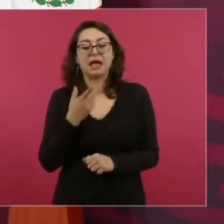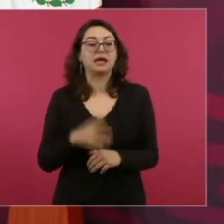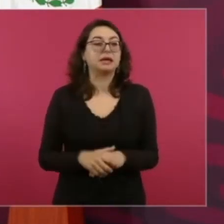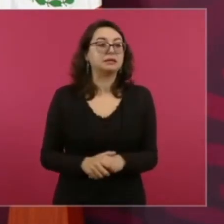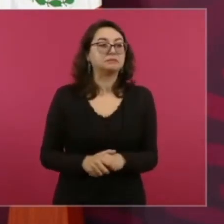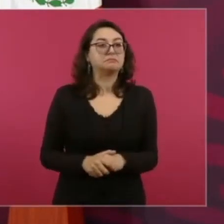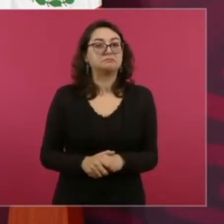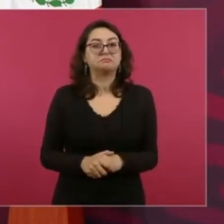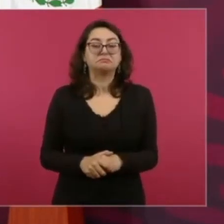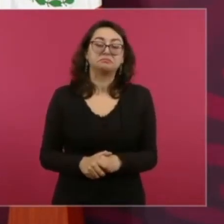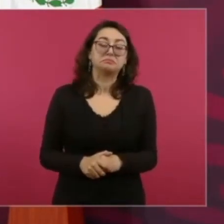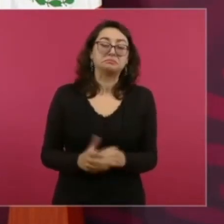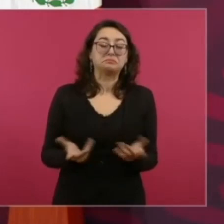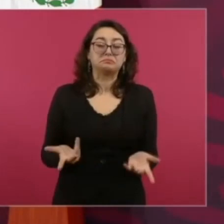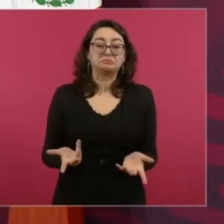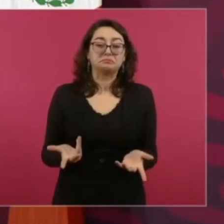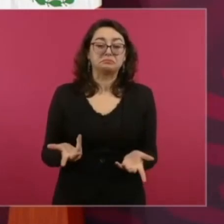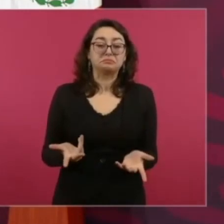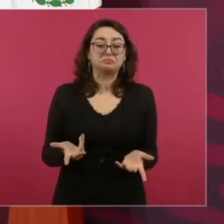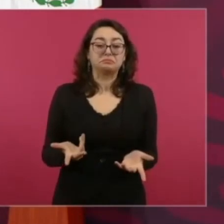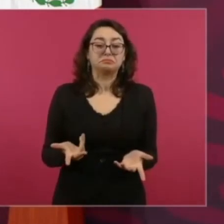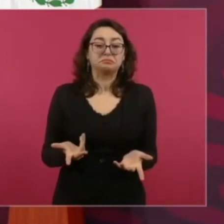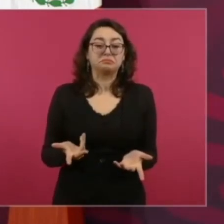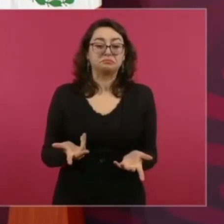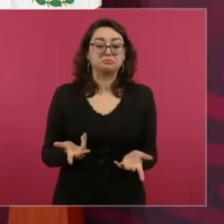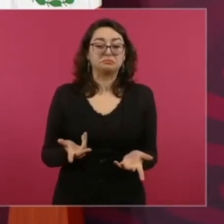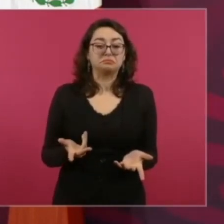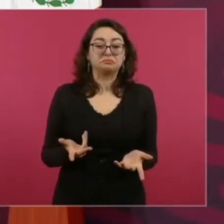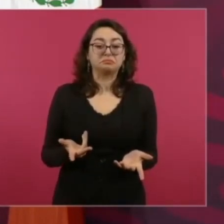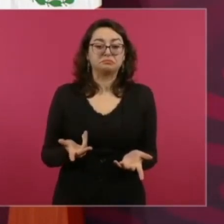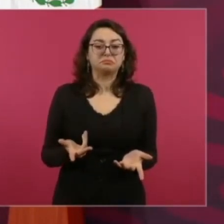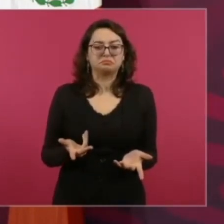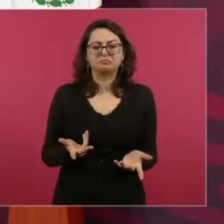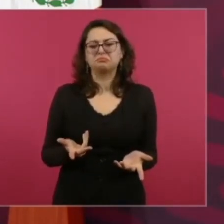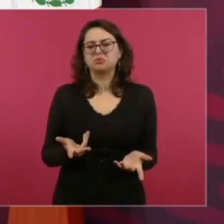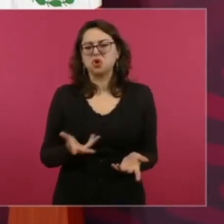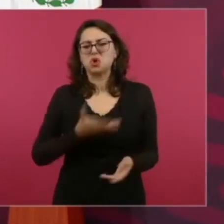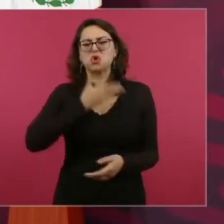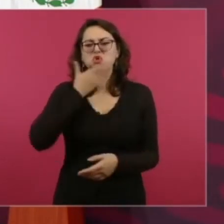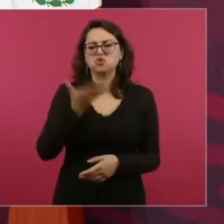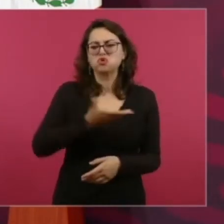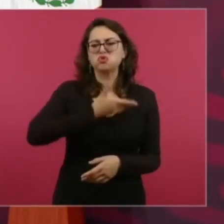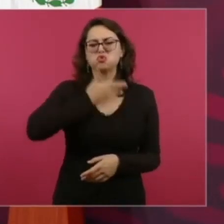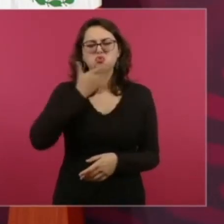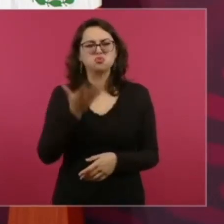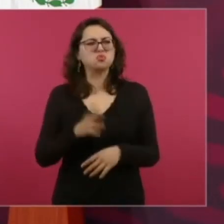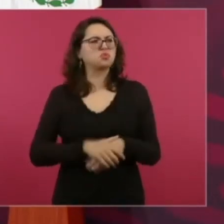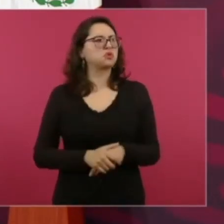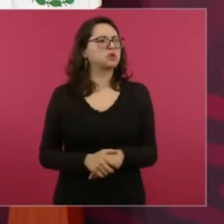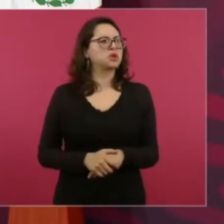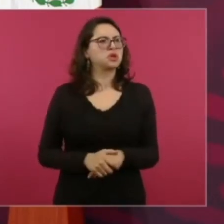coloquial, directa,